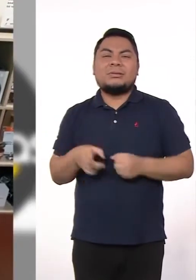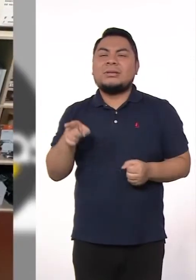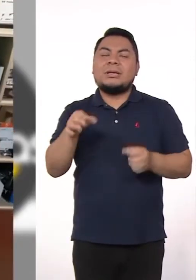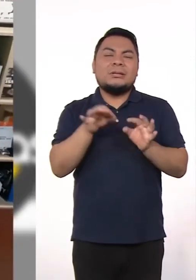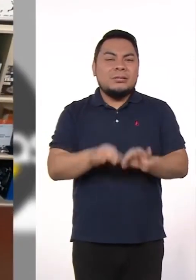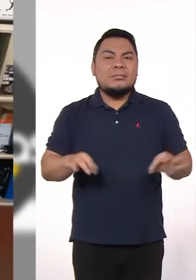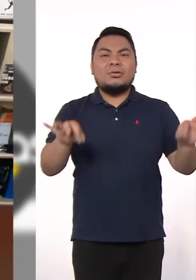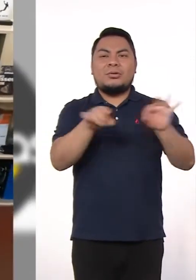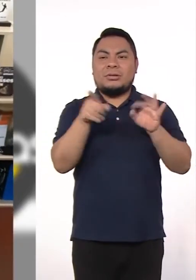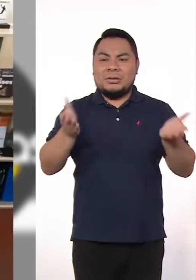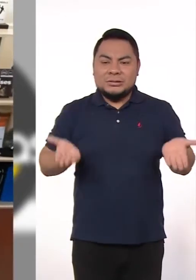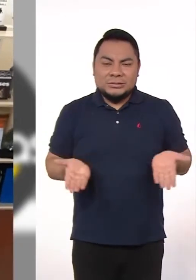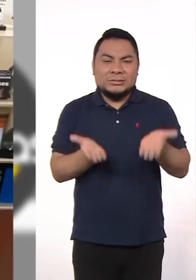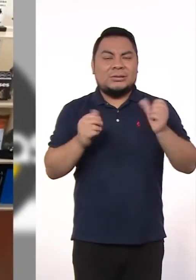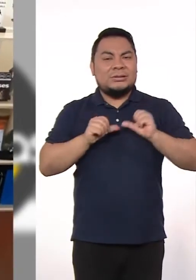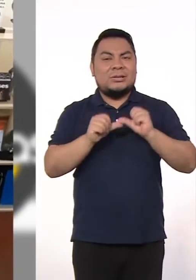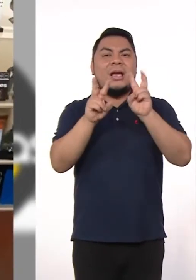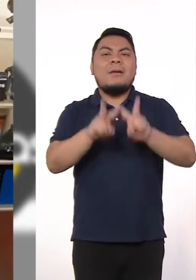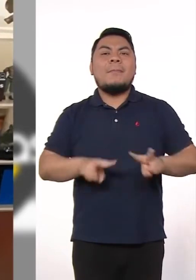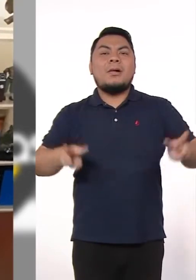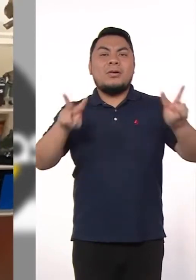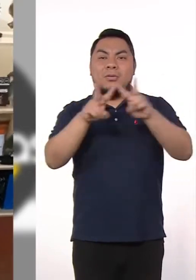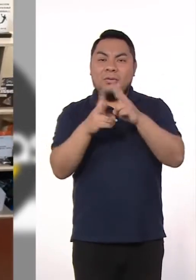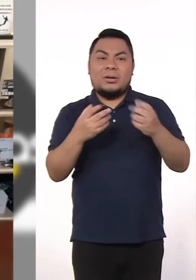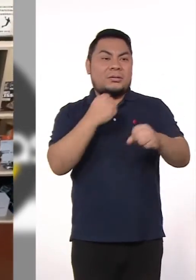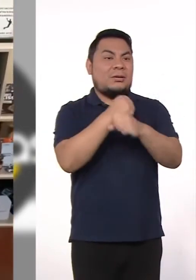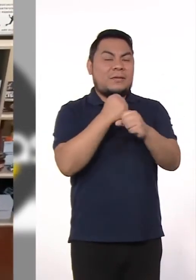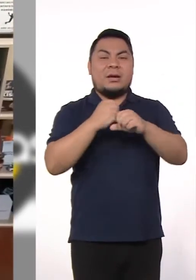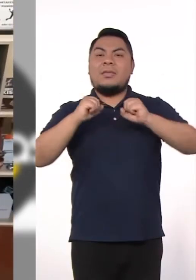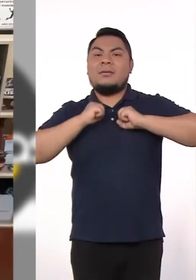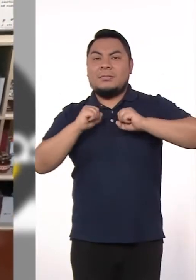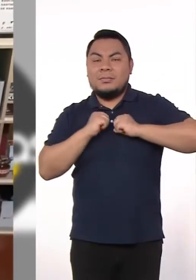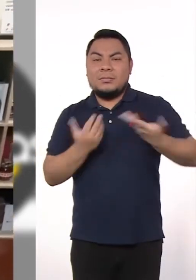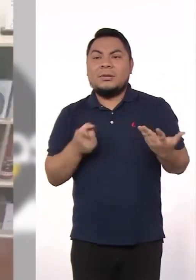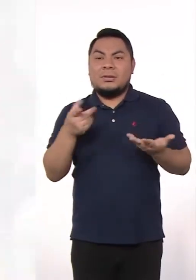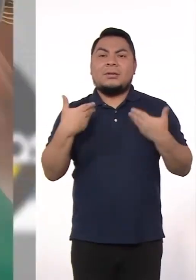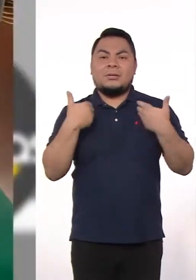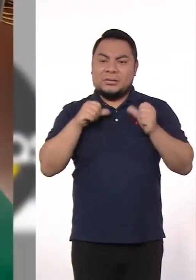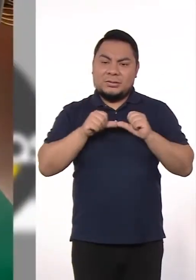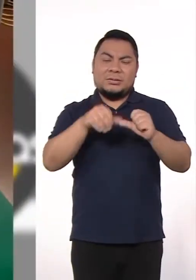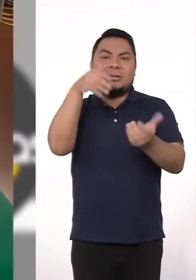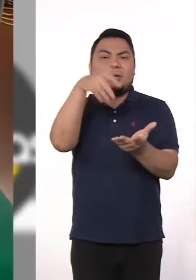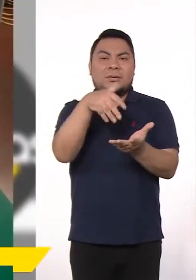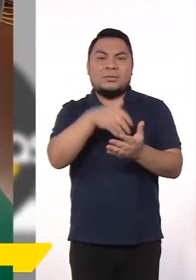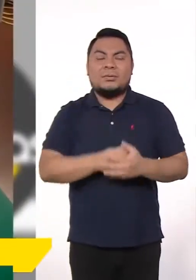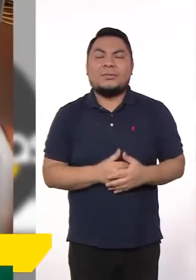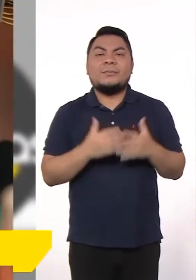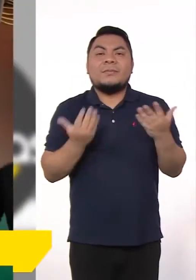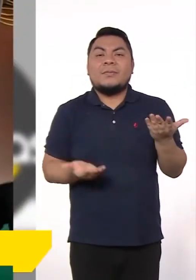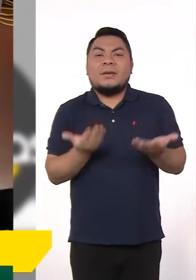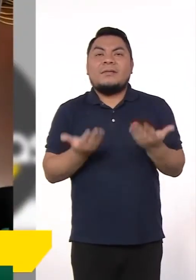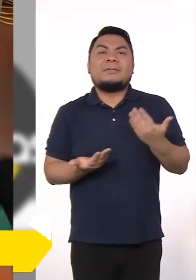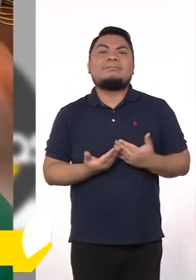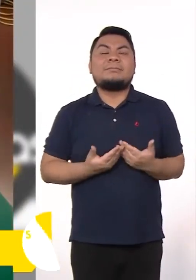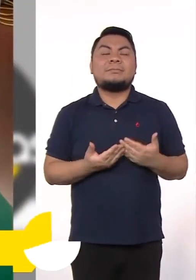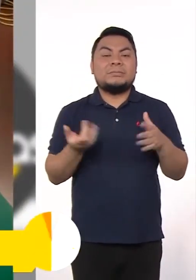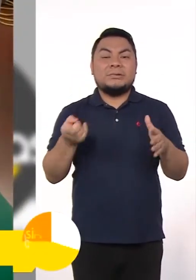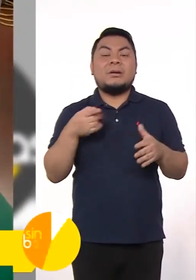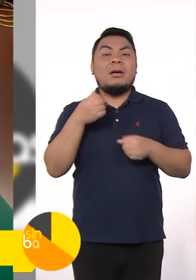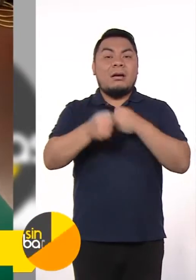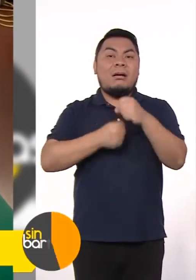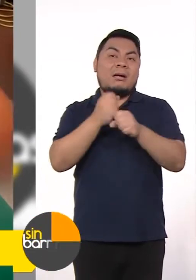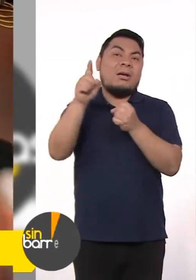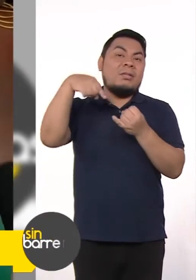sigas con esos valores deportivos, disciplina en el estudio. Tal vez en los años que